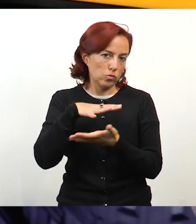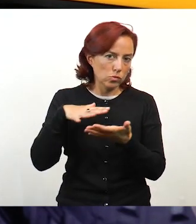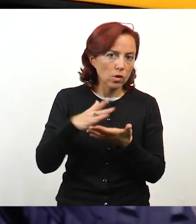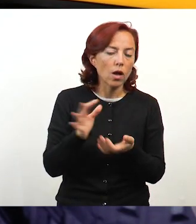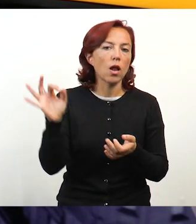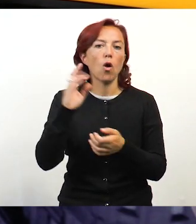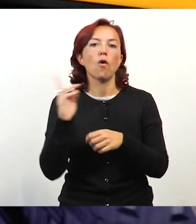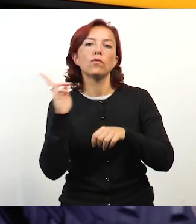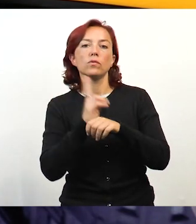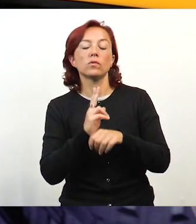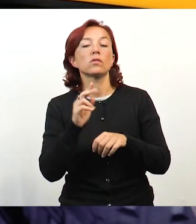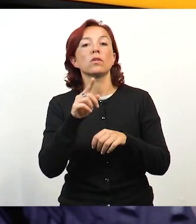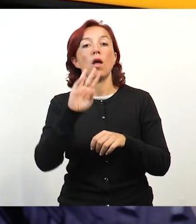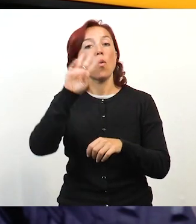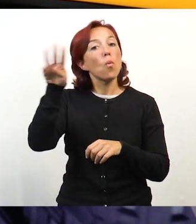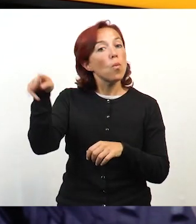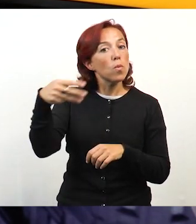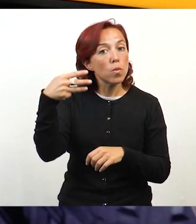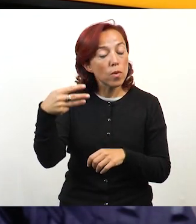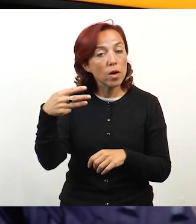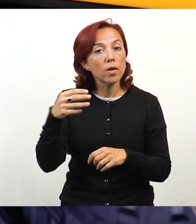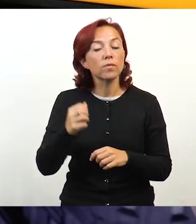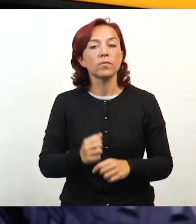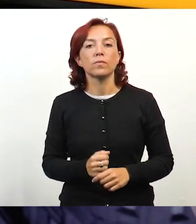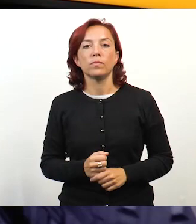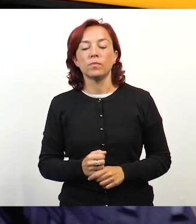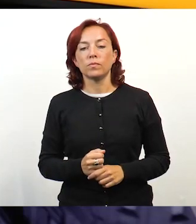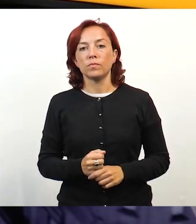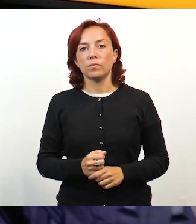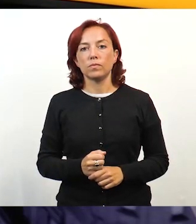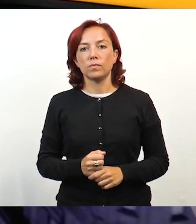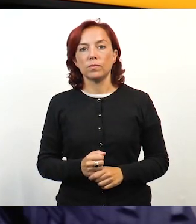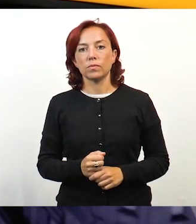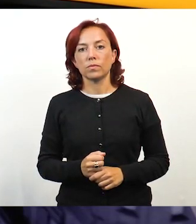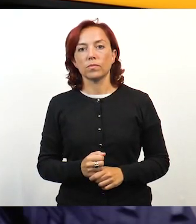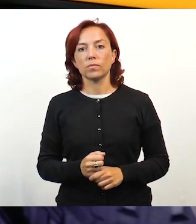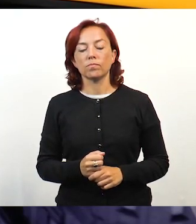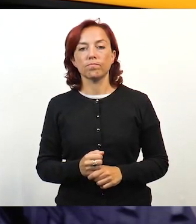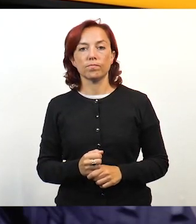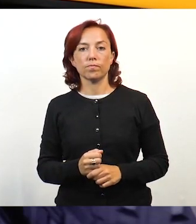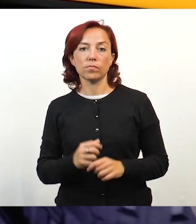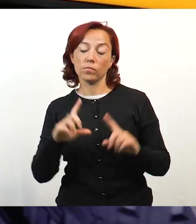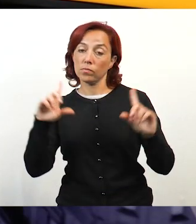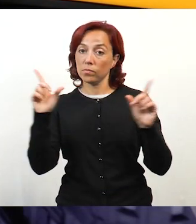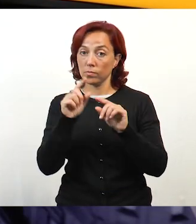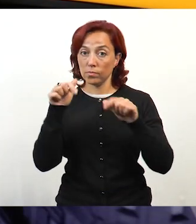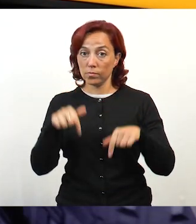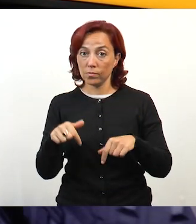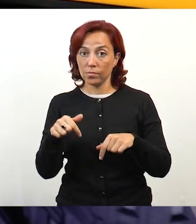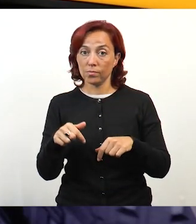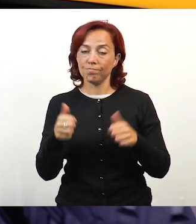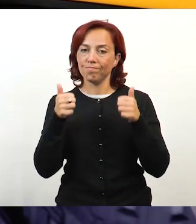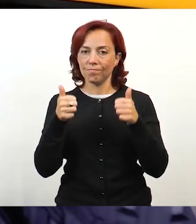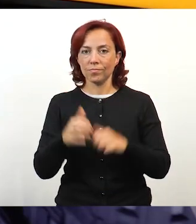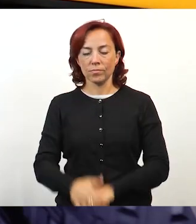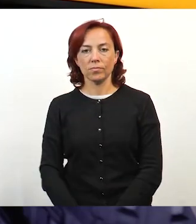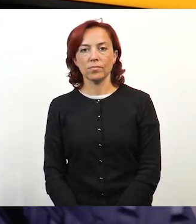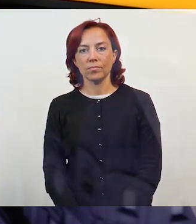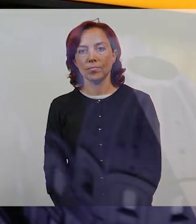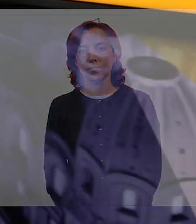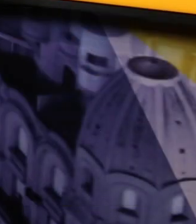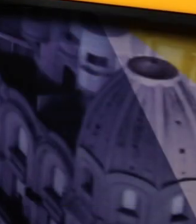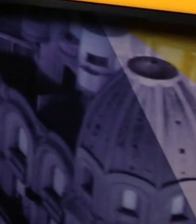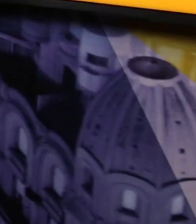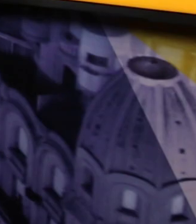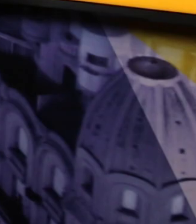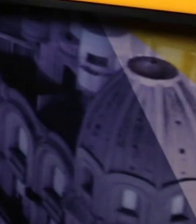sociales, visitar nuestra página web www.minterior.gu.uy. Esto ha sido todo por esta semana, que pasen ustedes